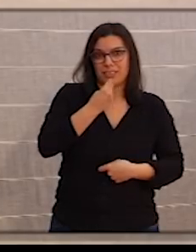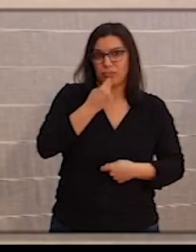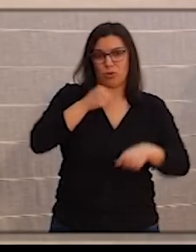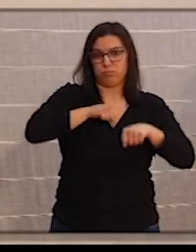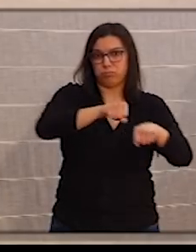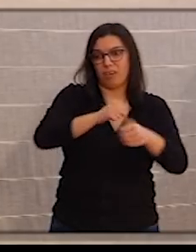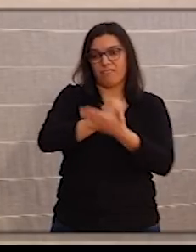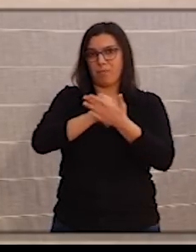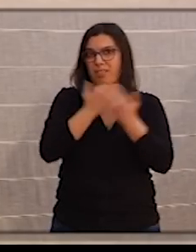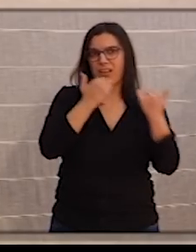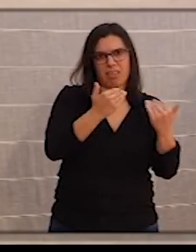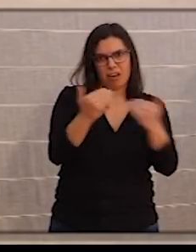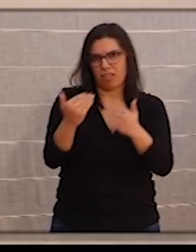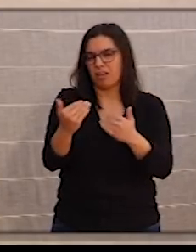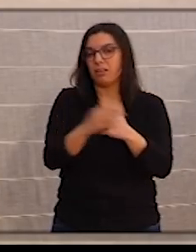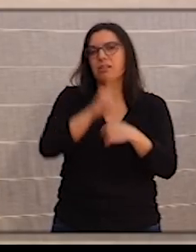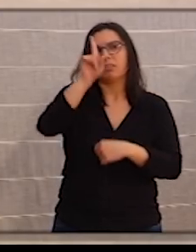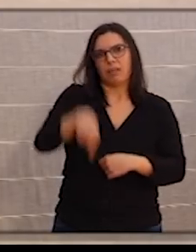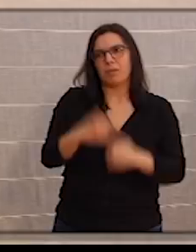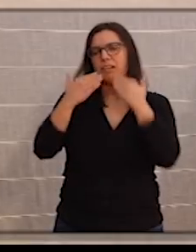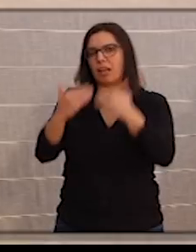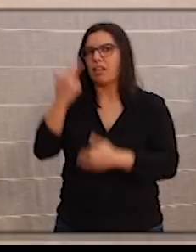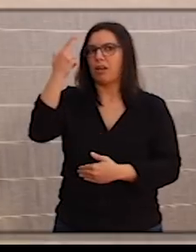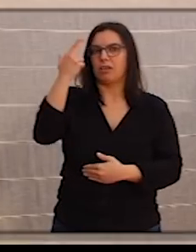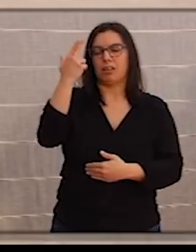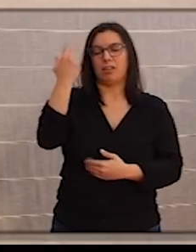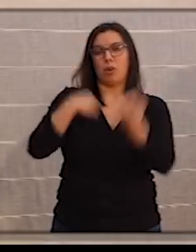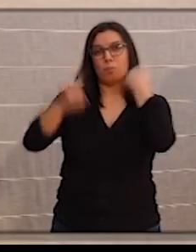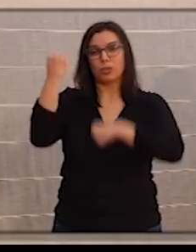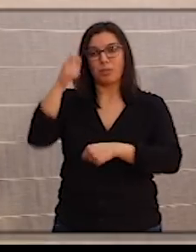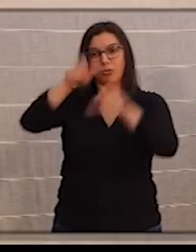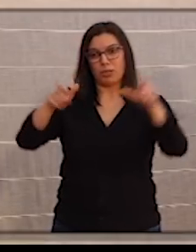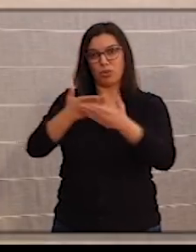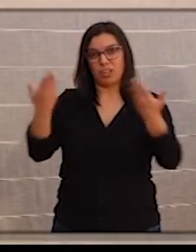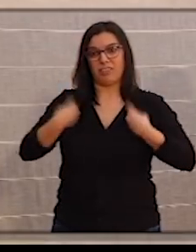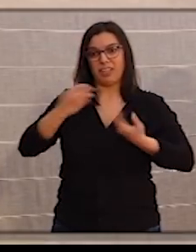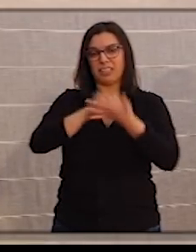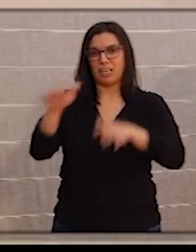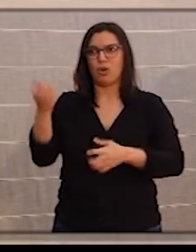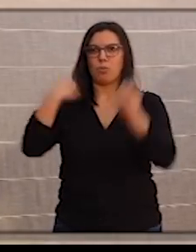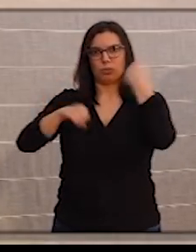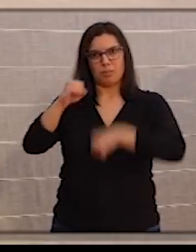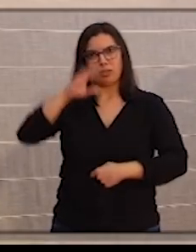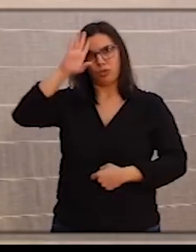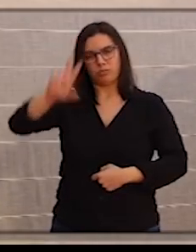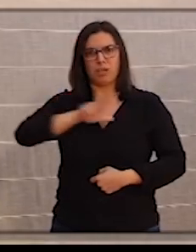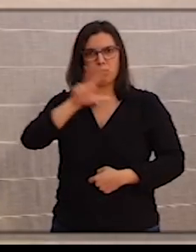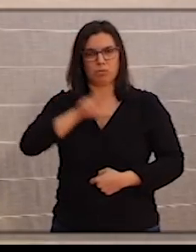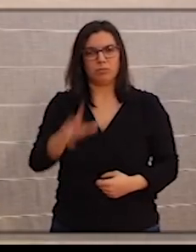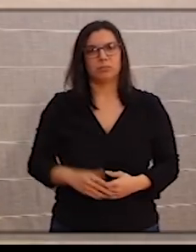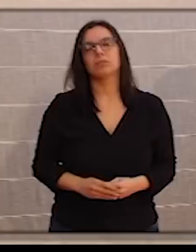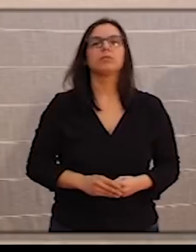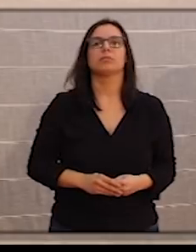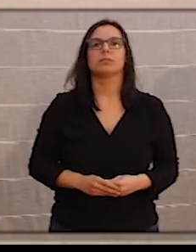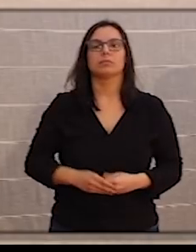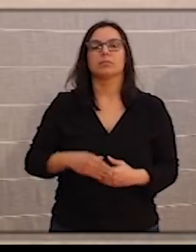y de las farmacias y, por otro lado, el comportamiento cívico de la población de Castilla y León. Félix Oliva, de